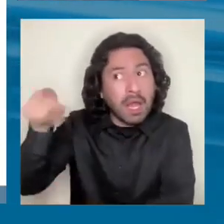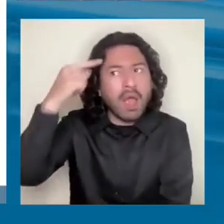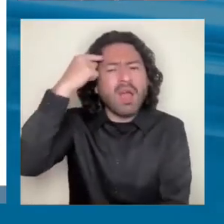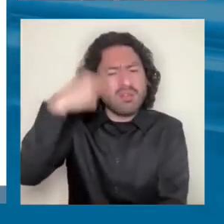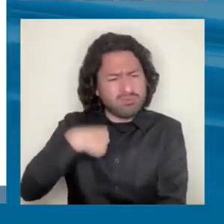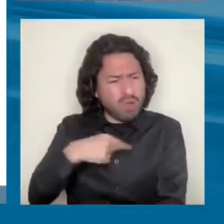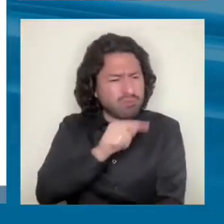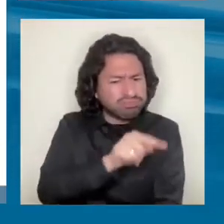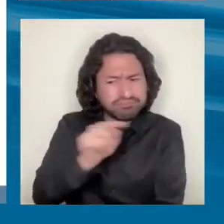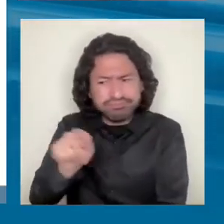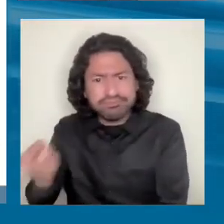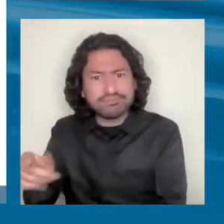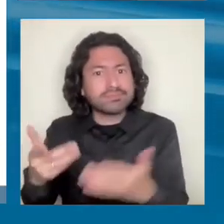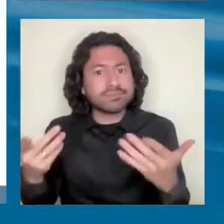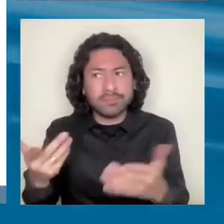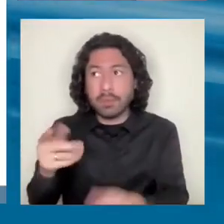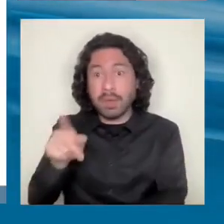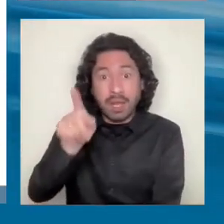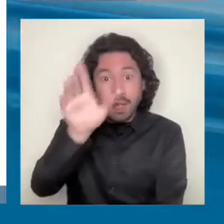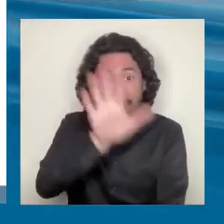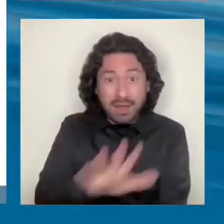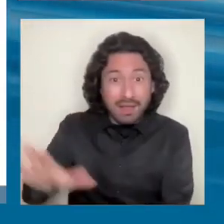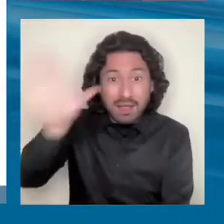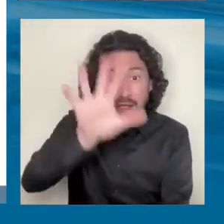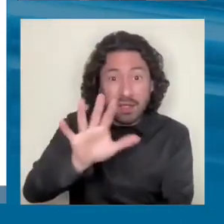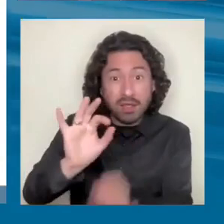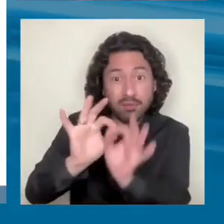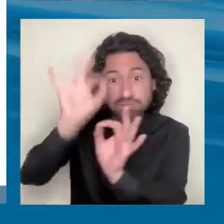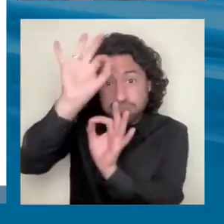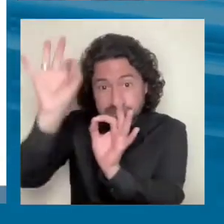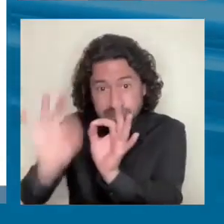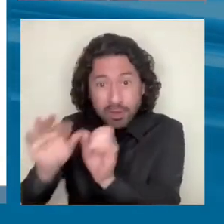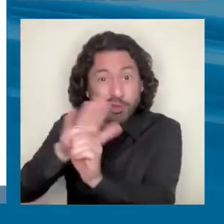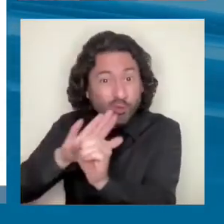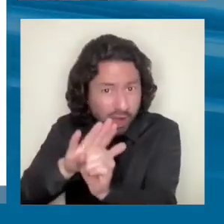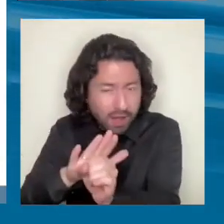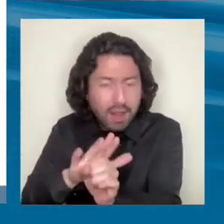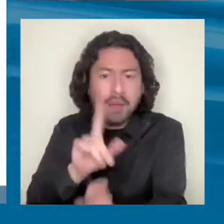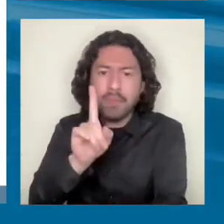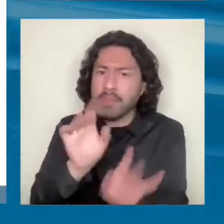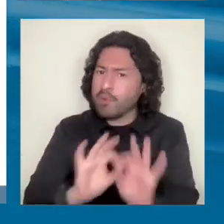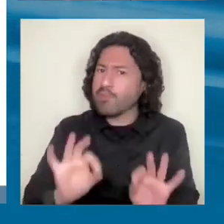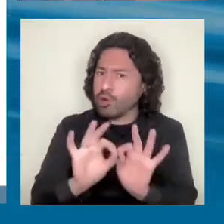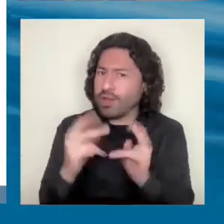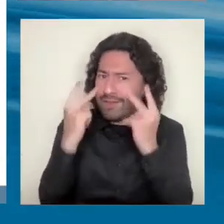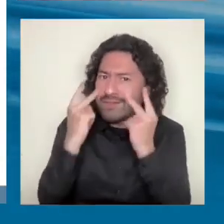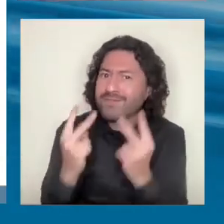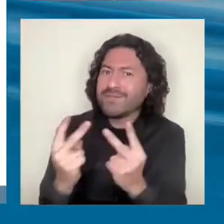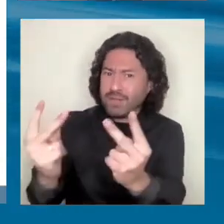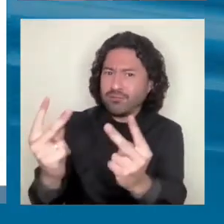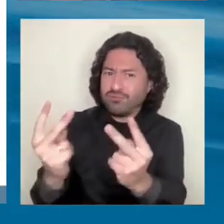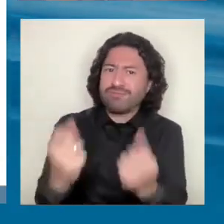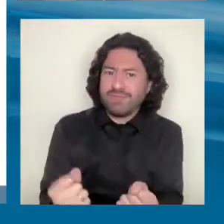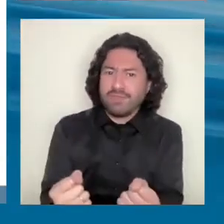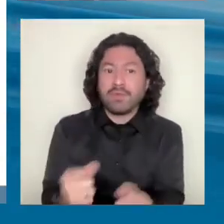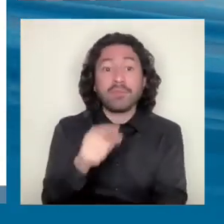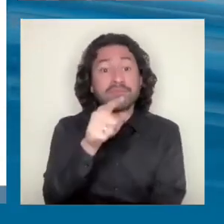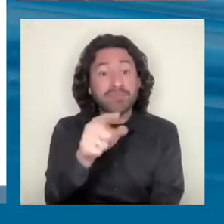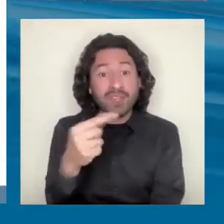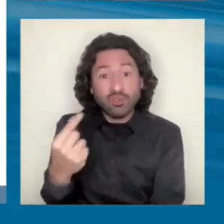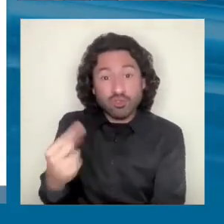no solo cada país, cada territorio o cada provincia o cada departamento. Lo importante es que se tenga una visión. Entonces, claro, lo que está ahí en verde